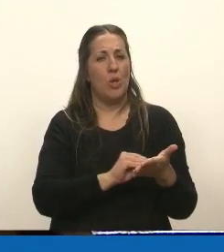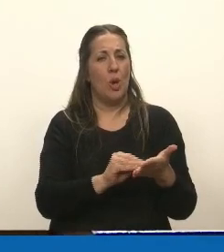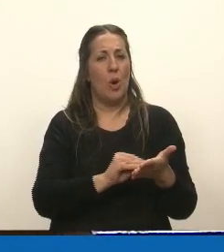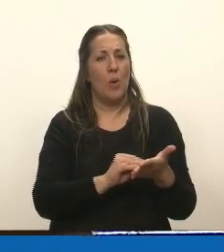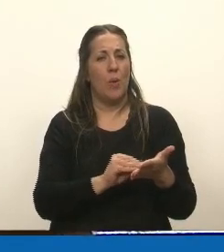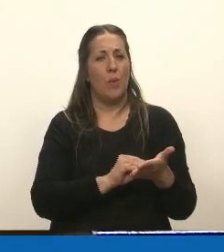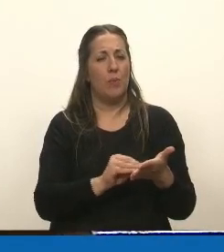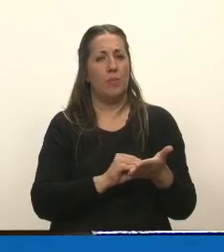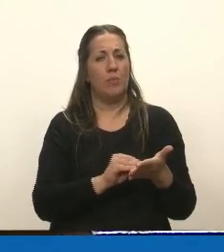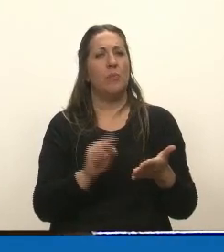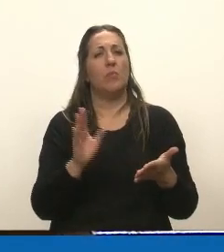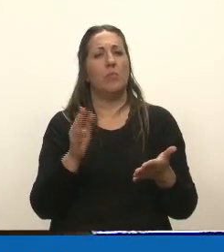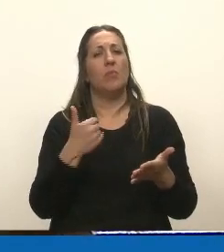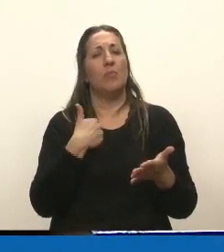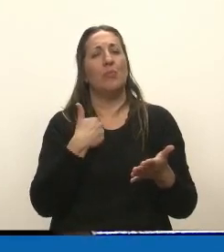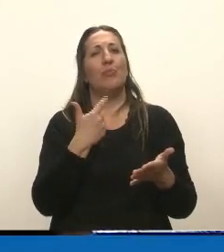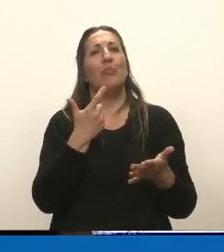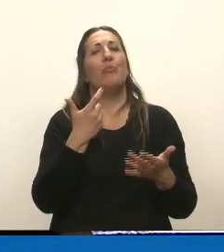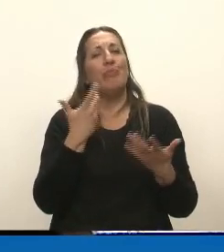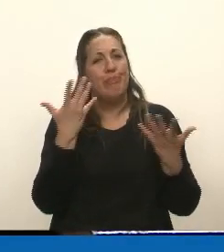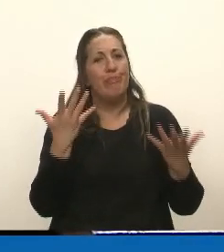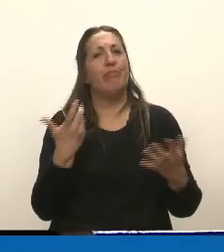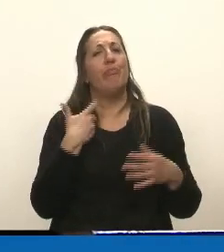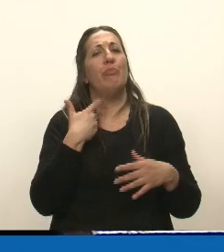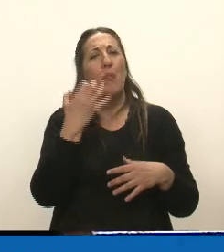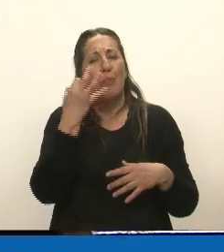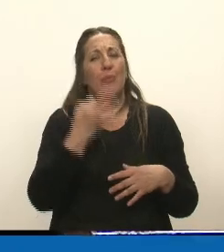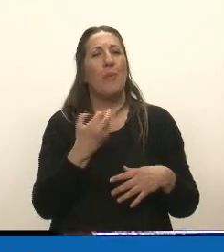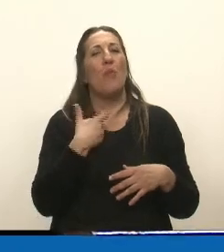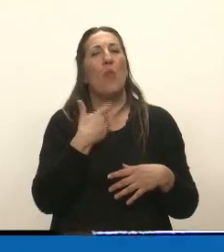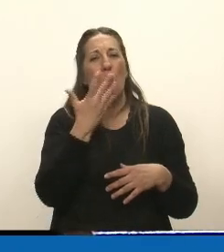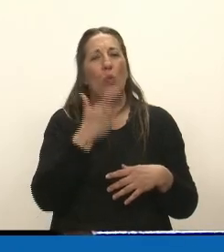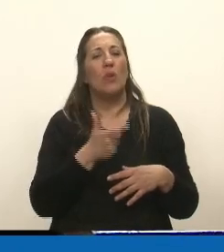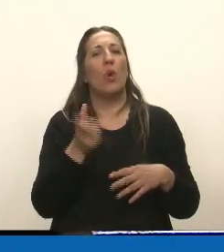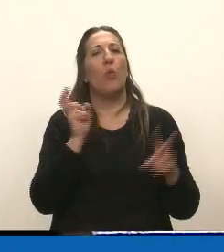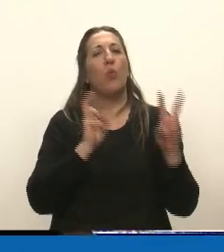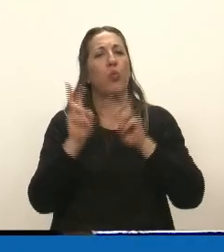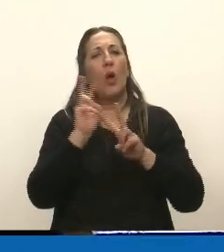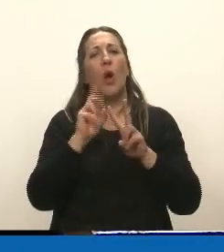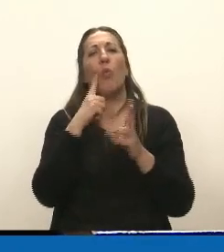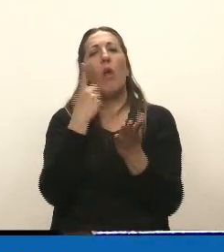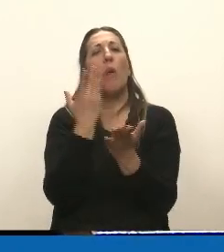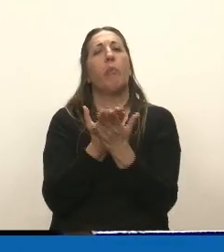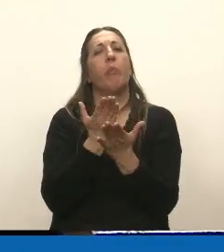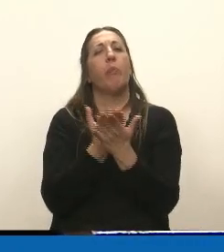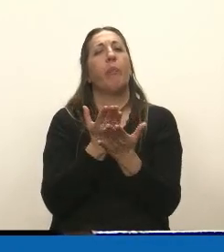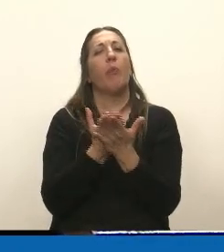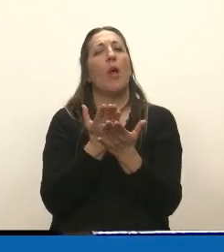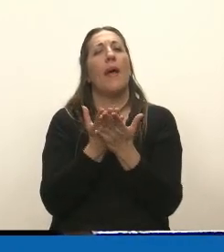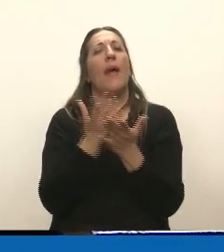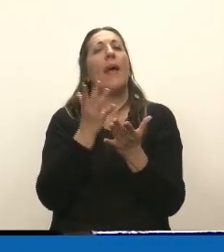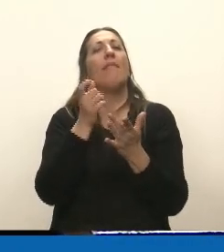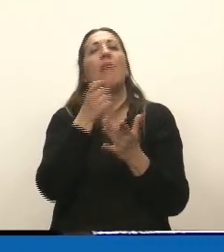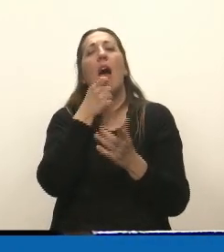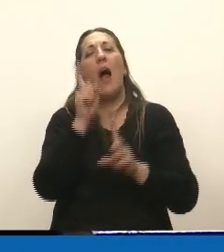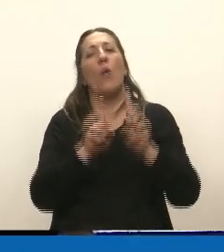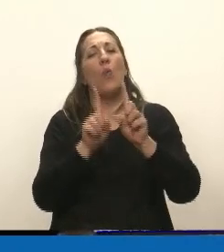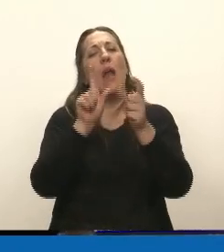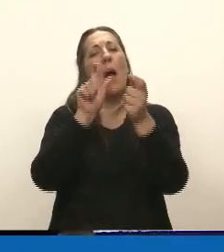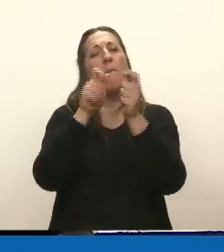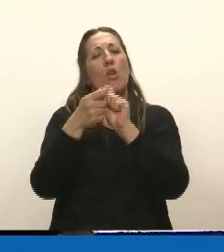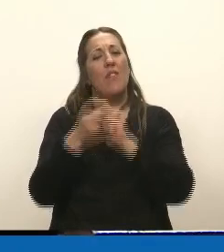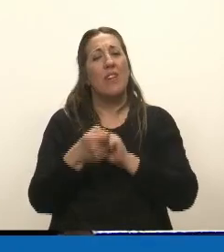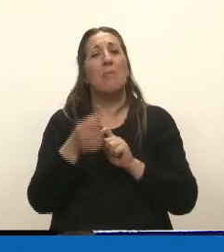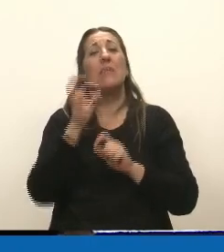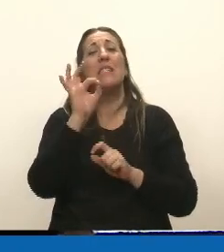buscado, perdón, me hubiese encantado buscar una propuesta que tal vez con algunas modificaciones, pero ¿sabe